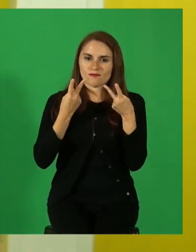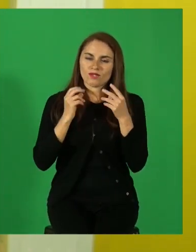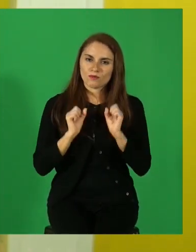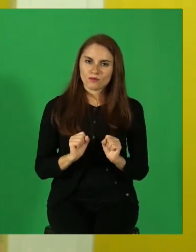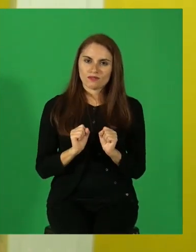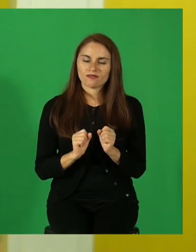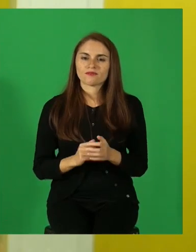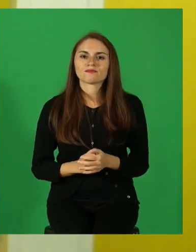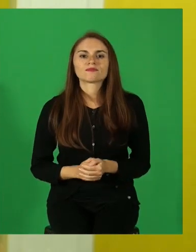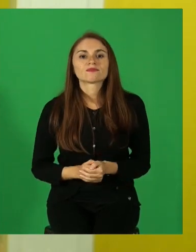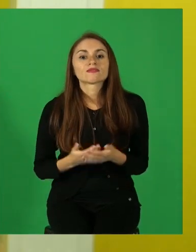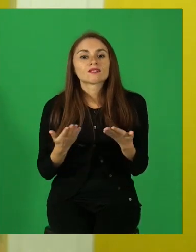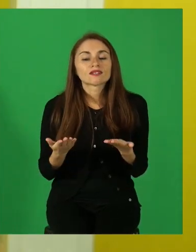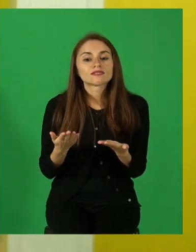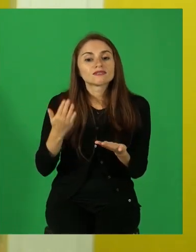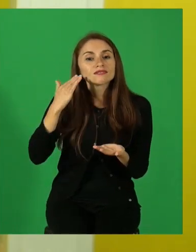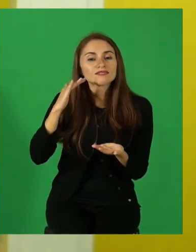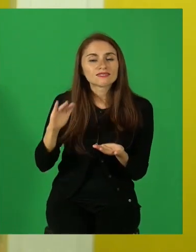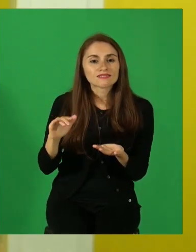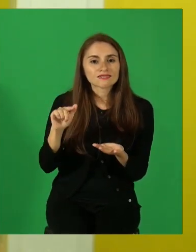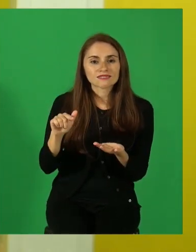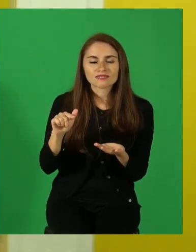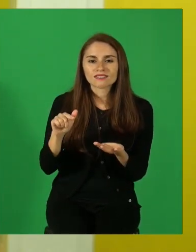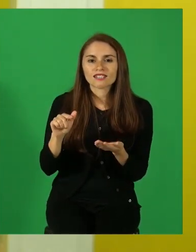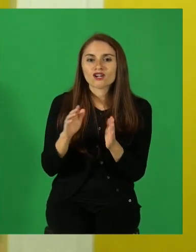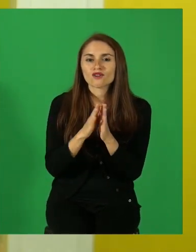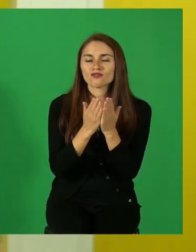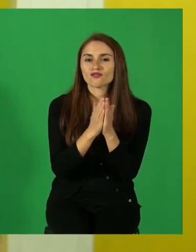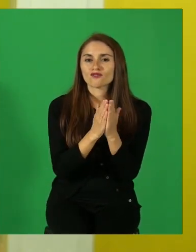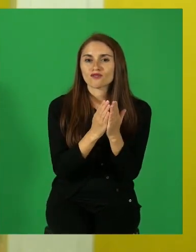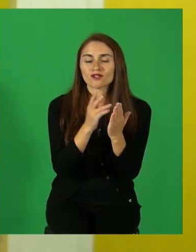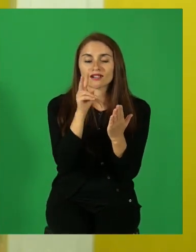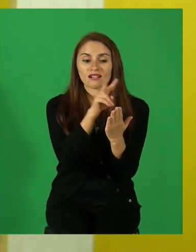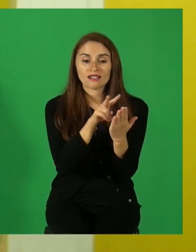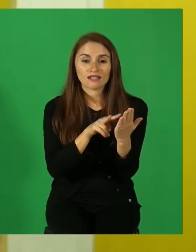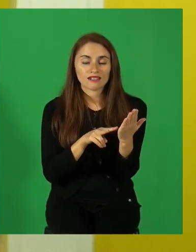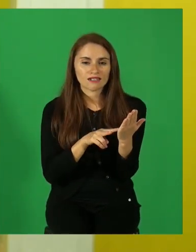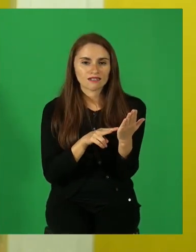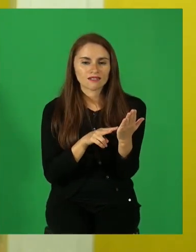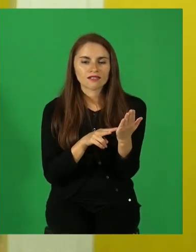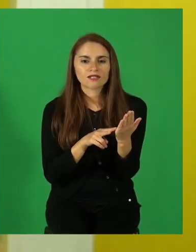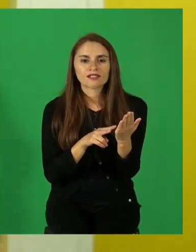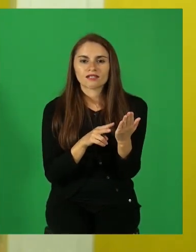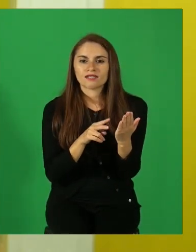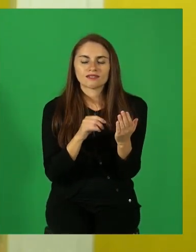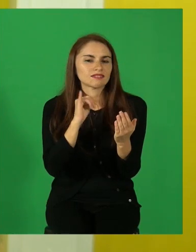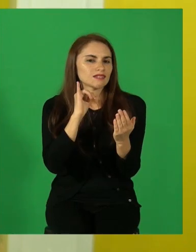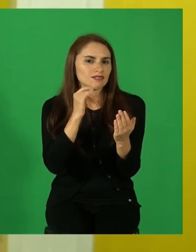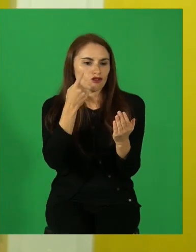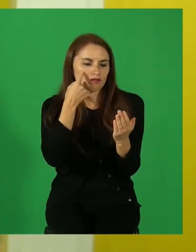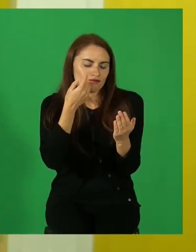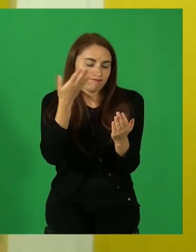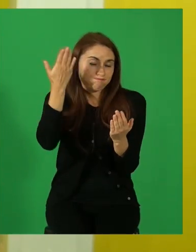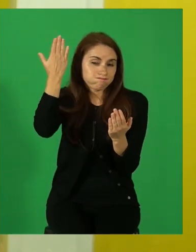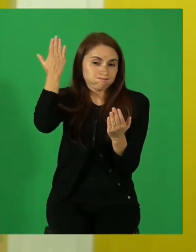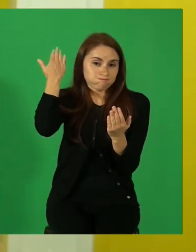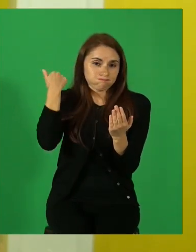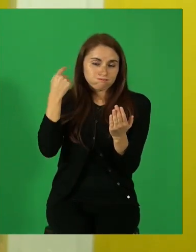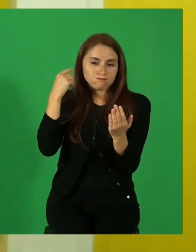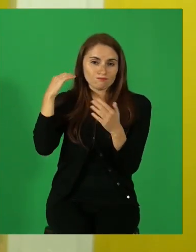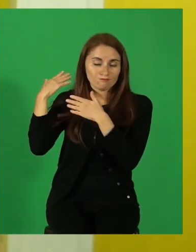Este personaje le da nombre a una de las novelas más leídas en algún tiempo.